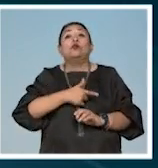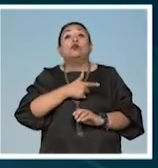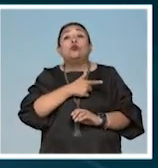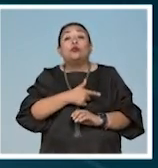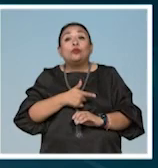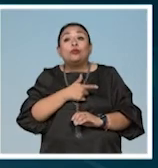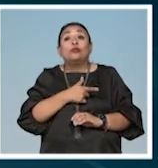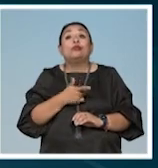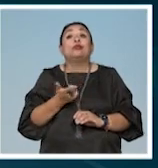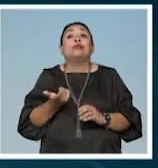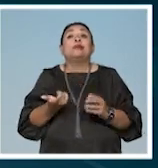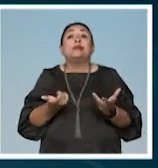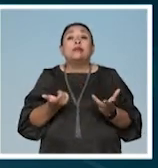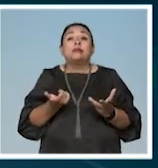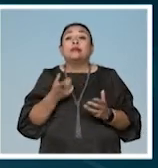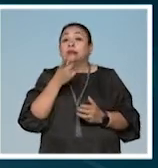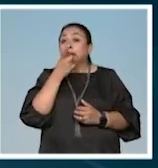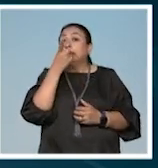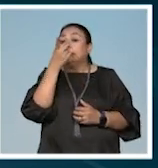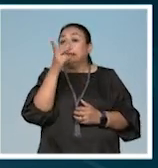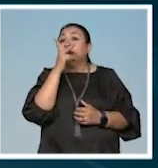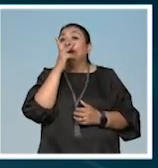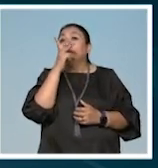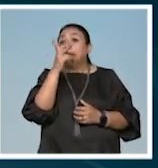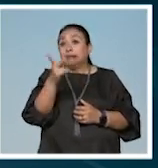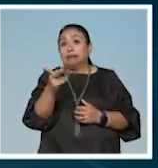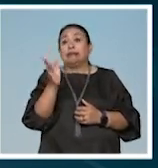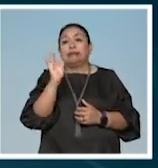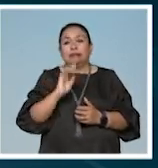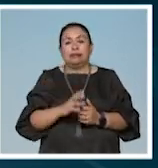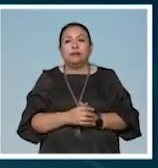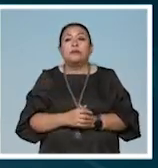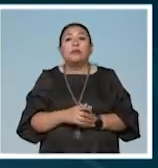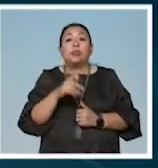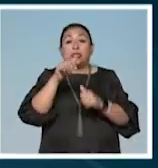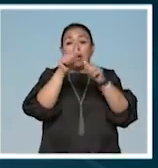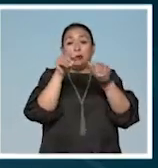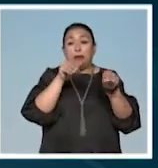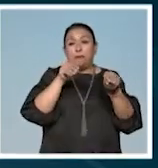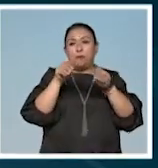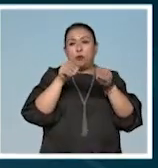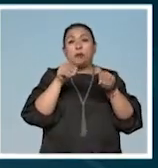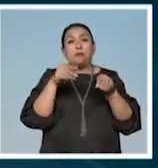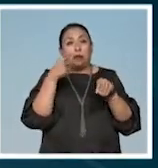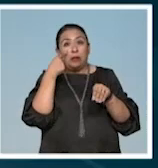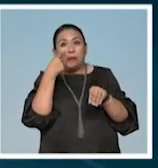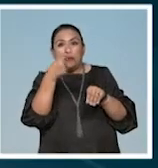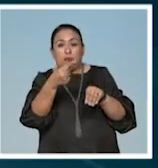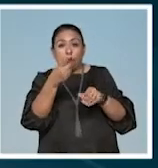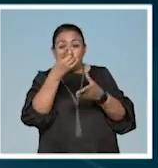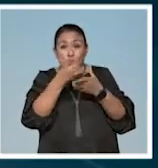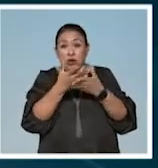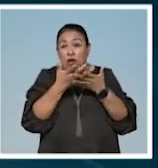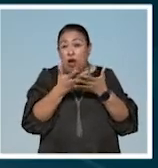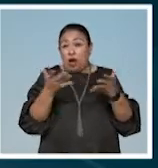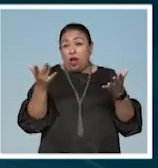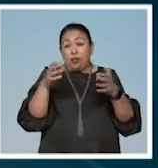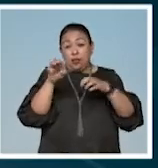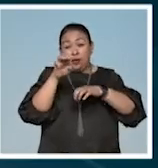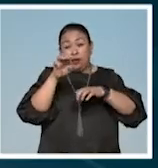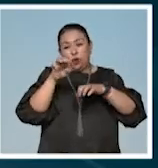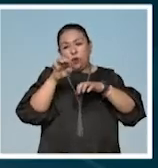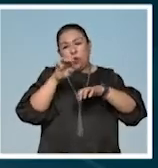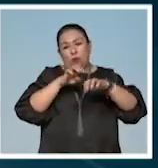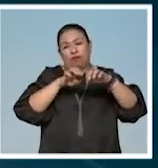todo, decir esas palabras que digo. El arte en movimiento ha estado presente no solo con las grandes compañías de